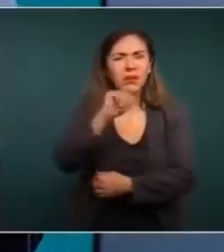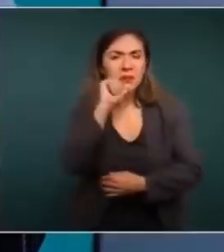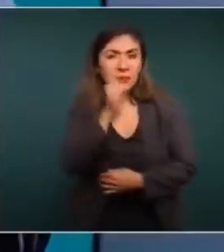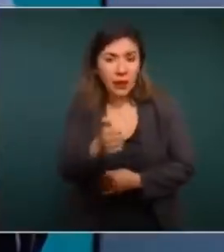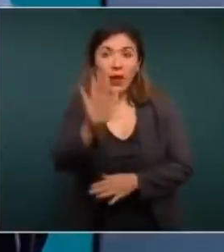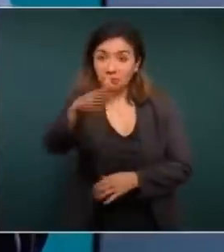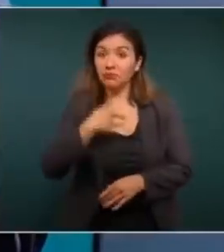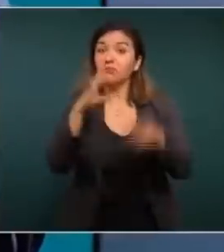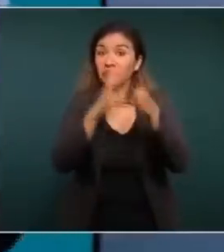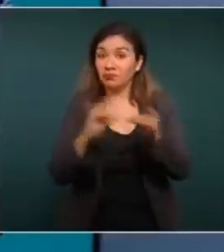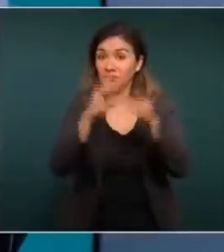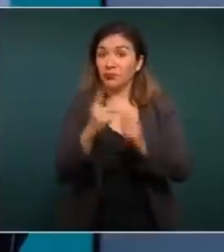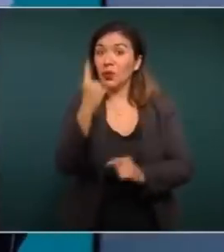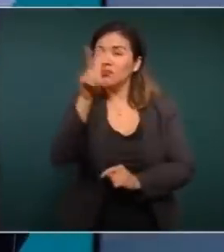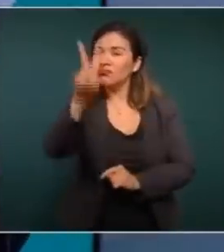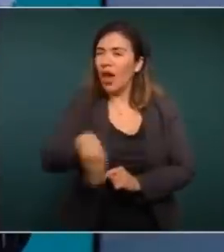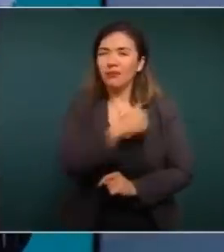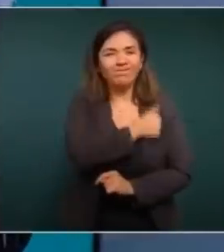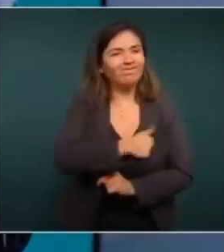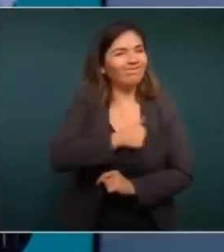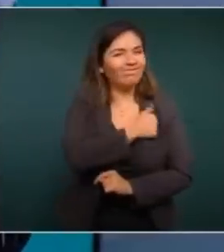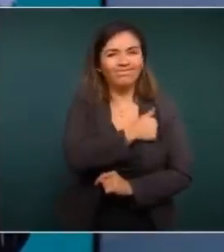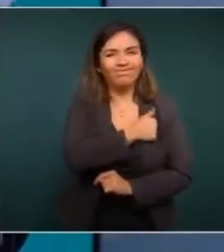decir algo que es muy lamentable,